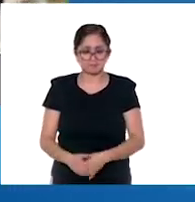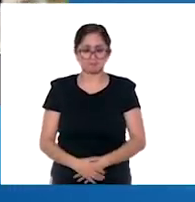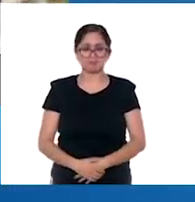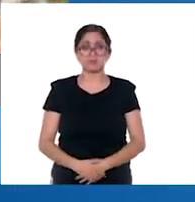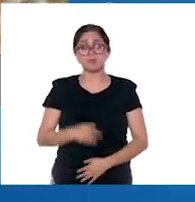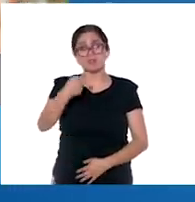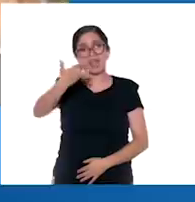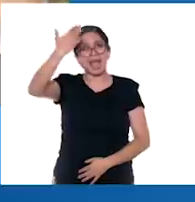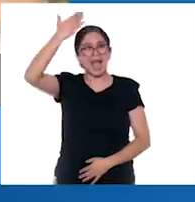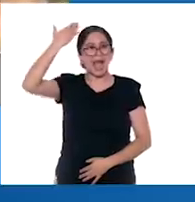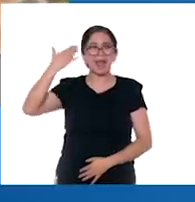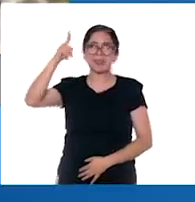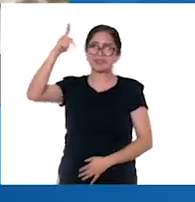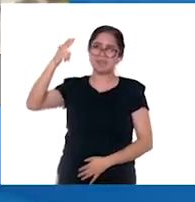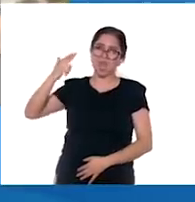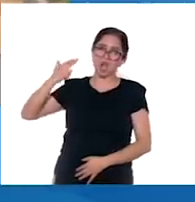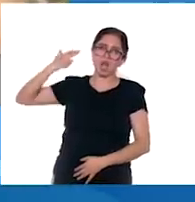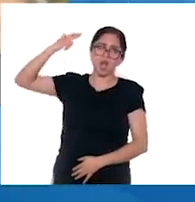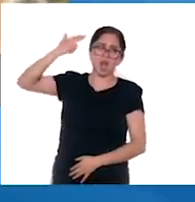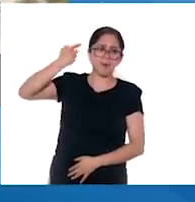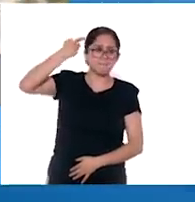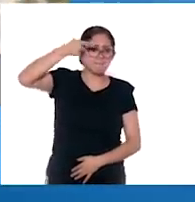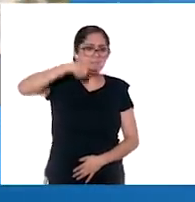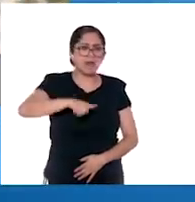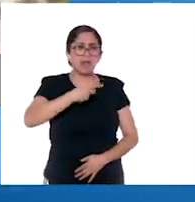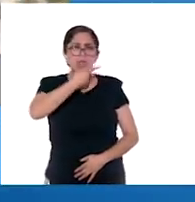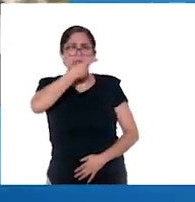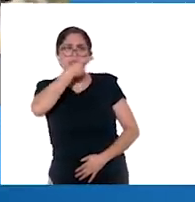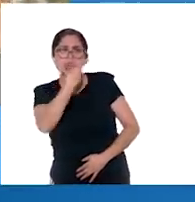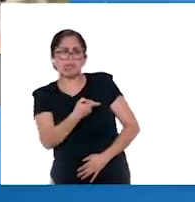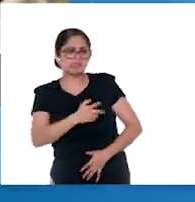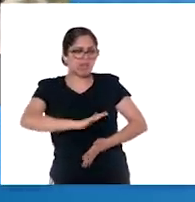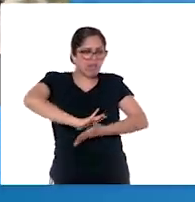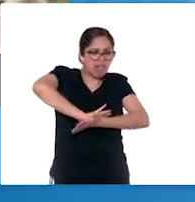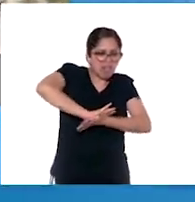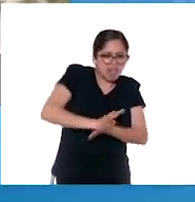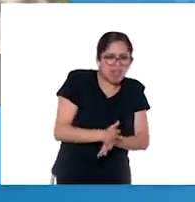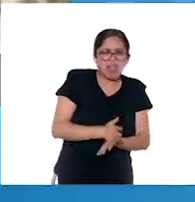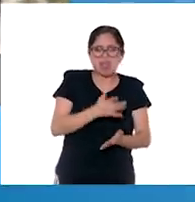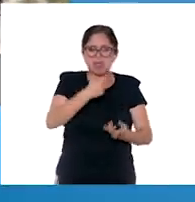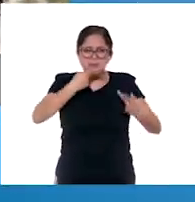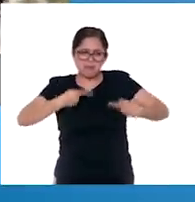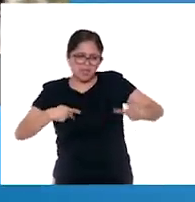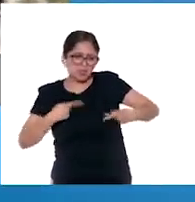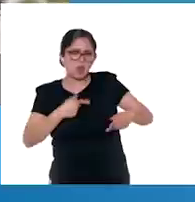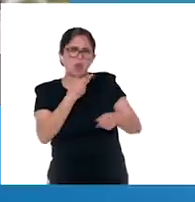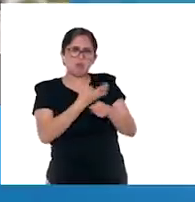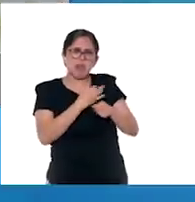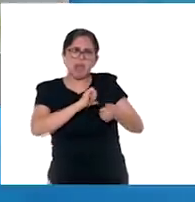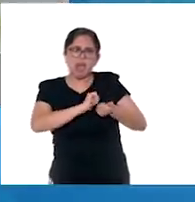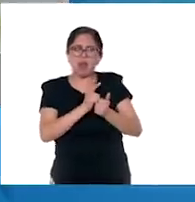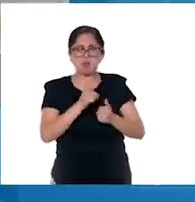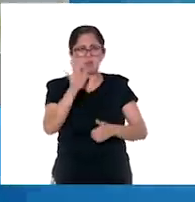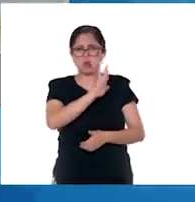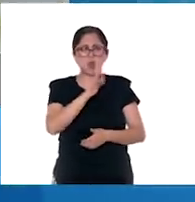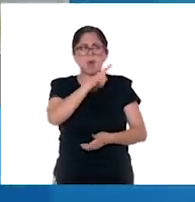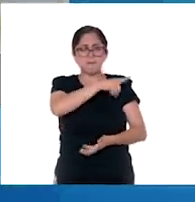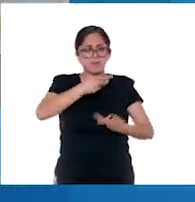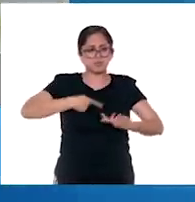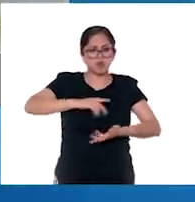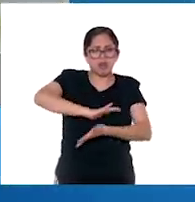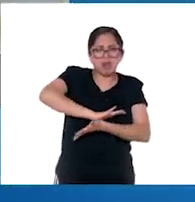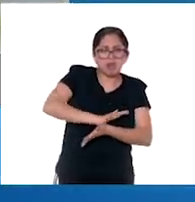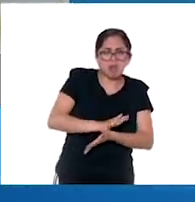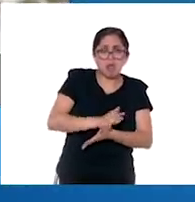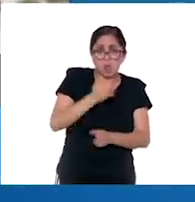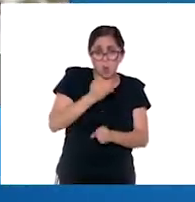colonial fue esta época de gran racismo, de gran segregación, y es un mito porque realmente el racismo y la segregación, como la